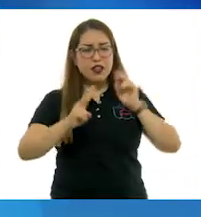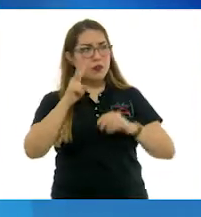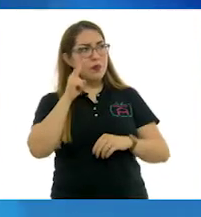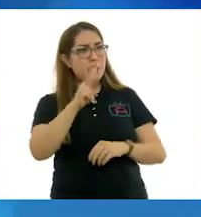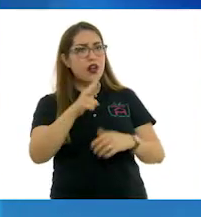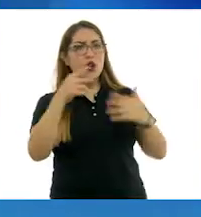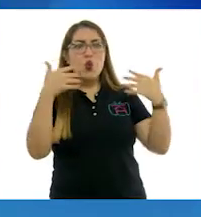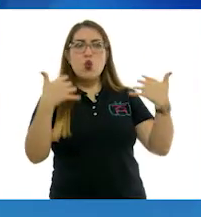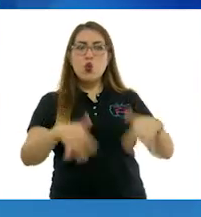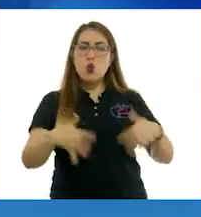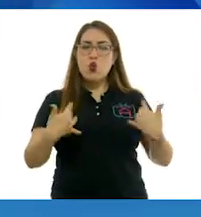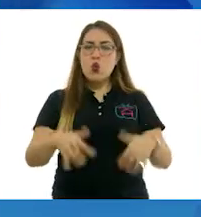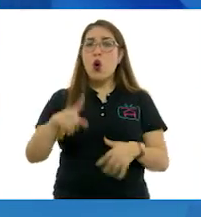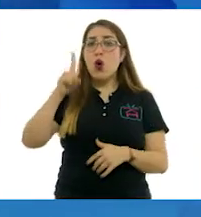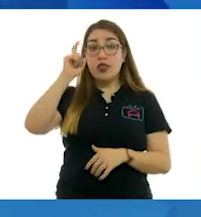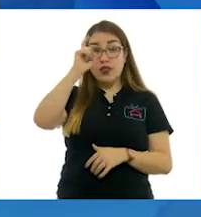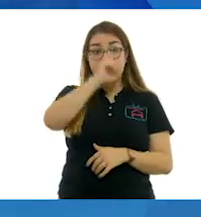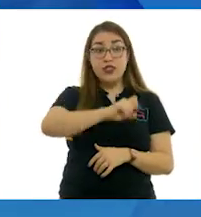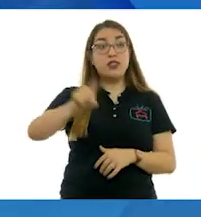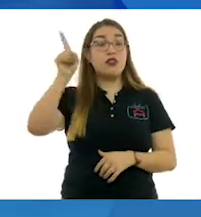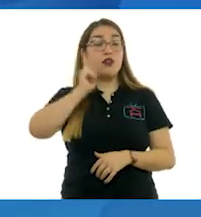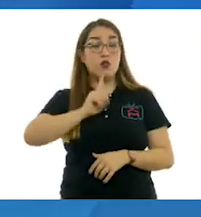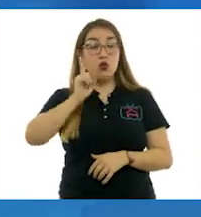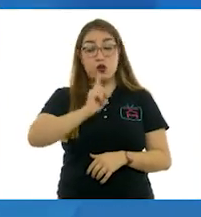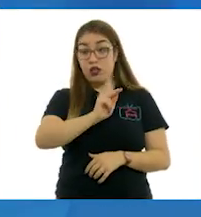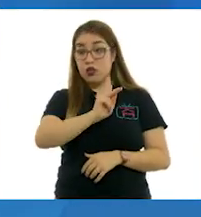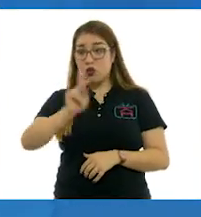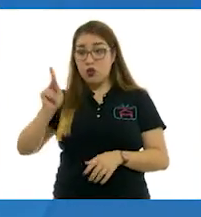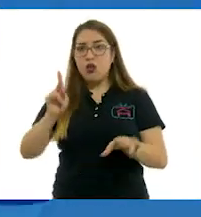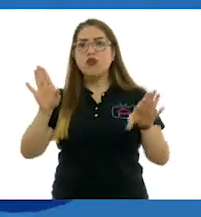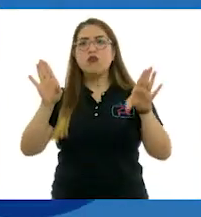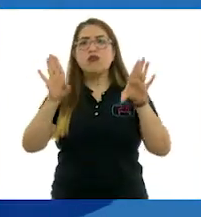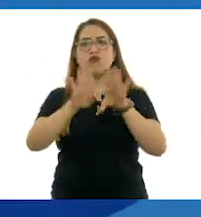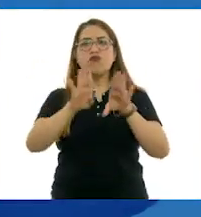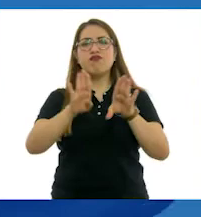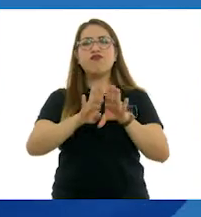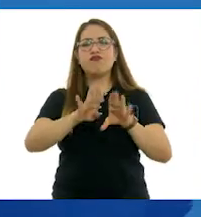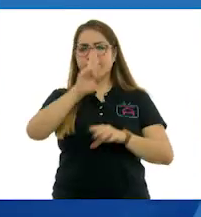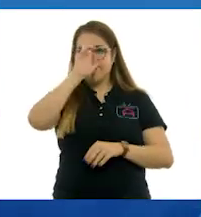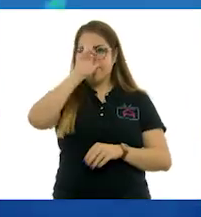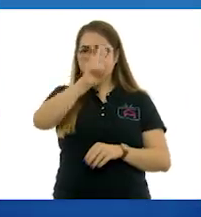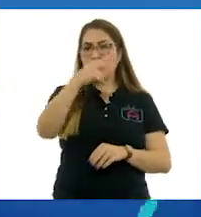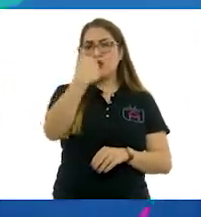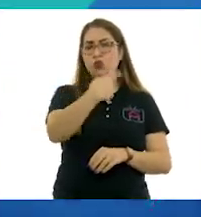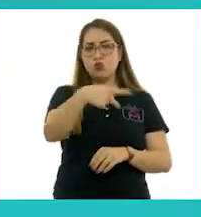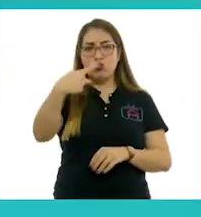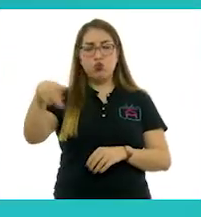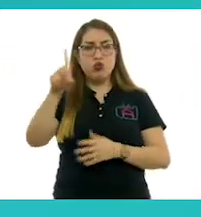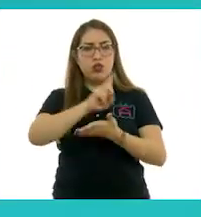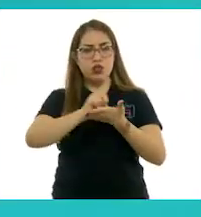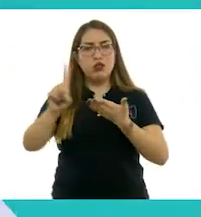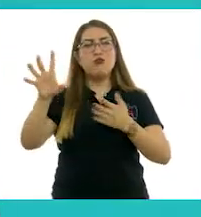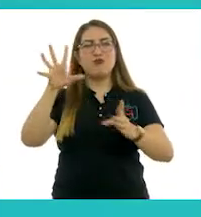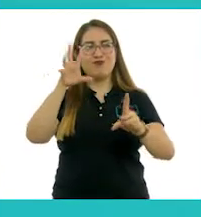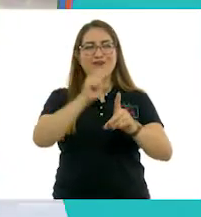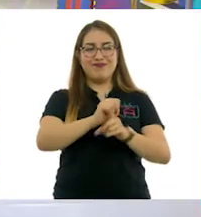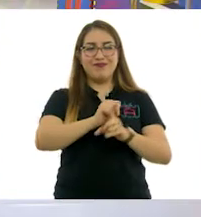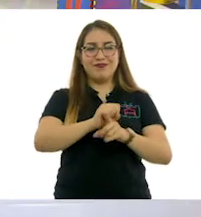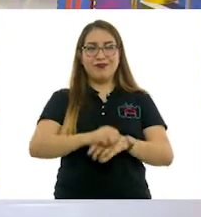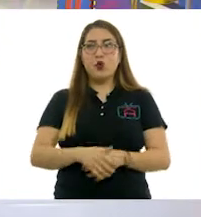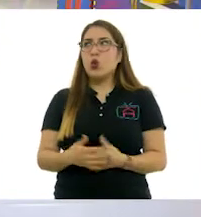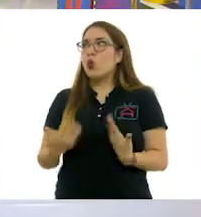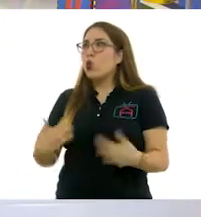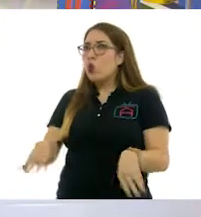difícil que había sido para las mujeres lograr el respeto a cada uno de sus derechos. ¡Wow!